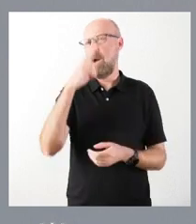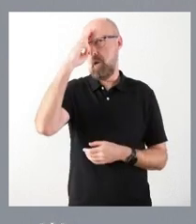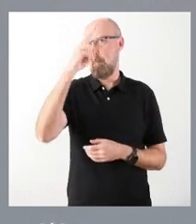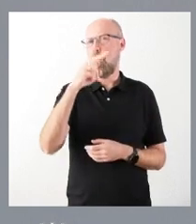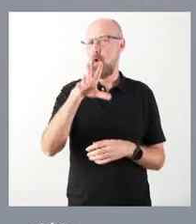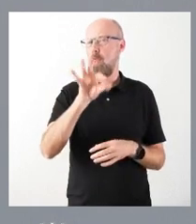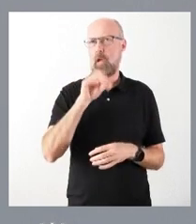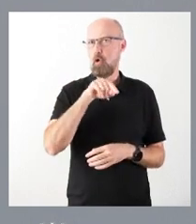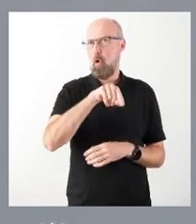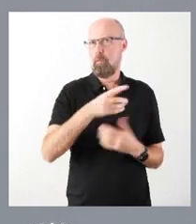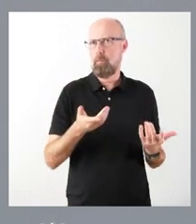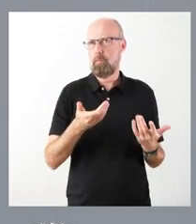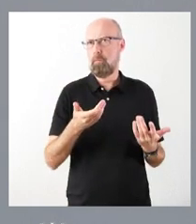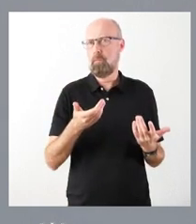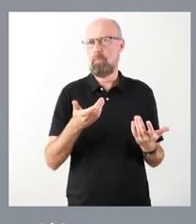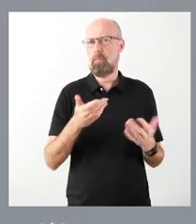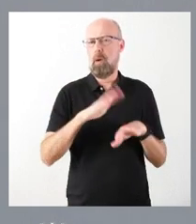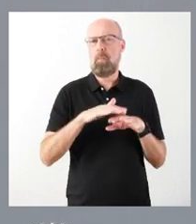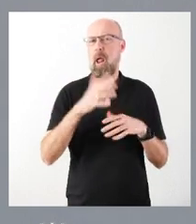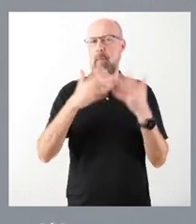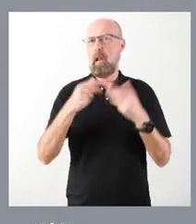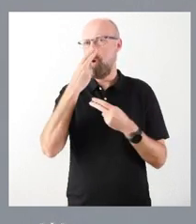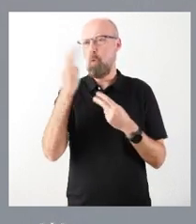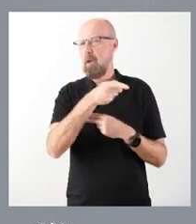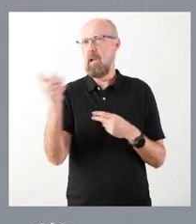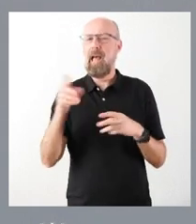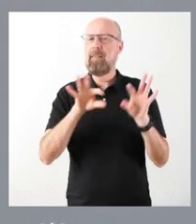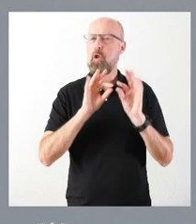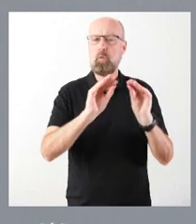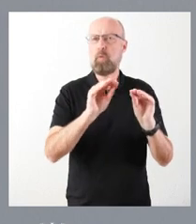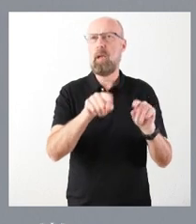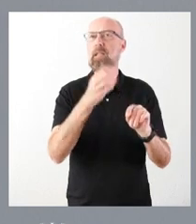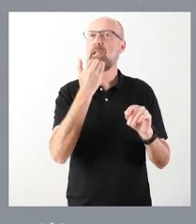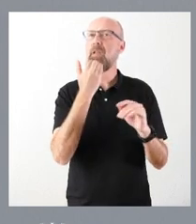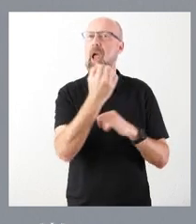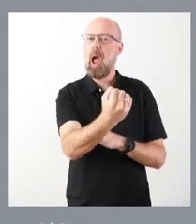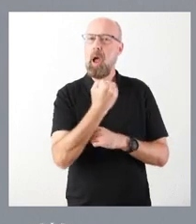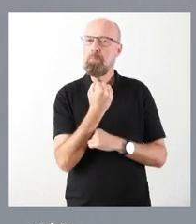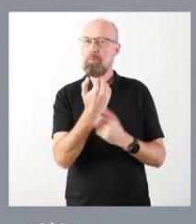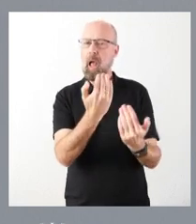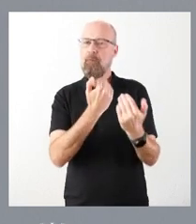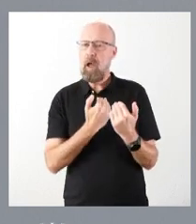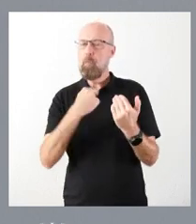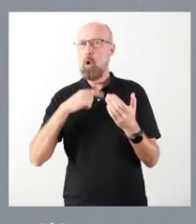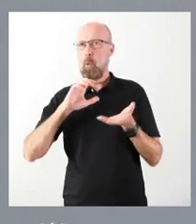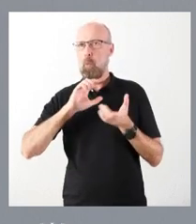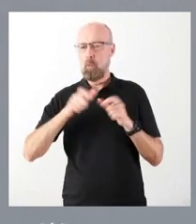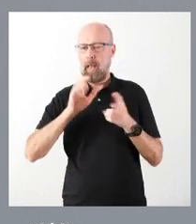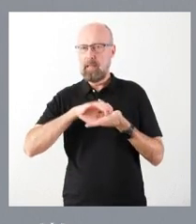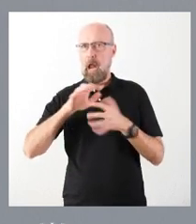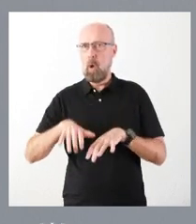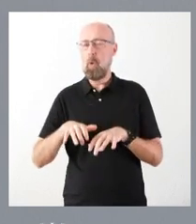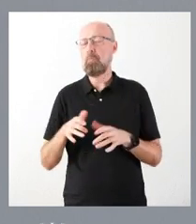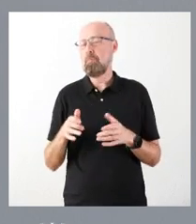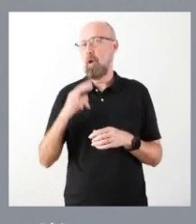se hayan tomado respecto de cualquier Administración pública y, en este caso, las que son también favorables a la Junta de Castilla y León, como lo han sido esta.